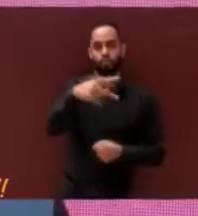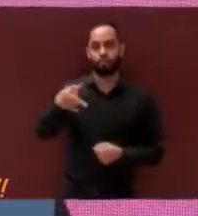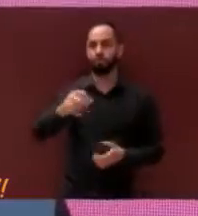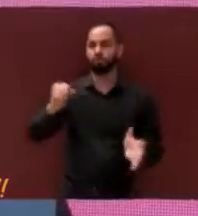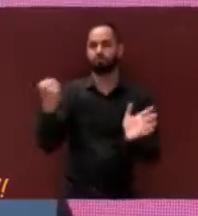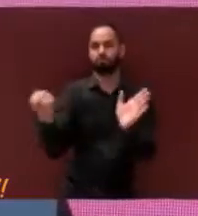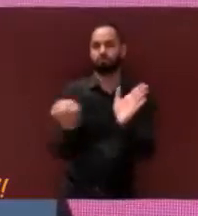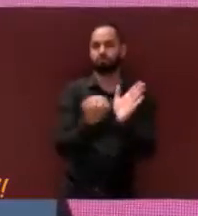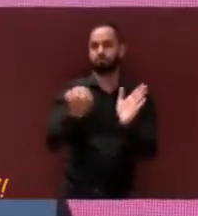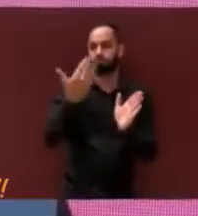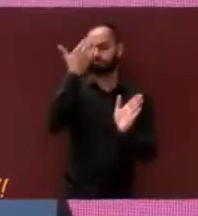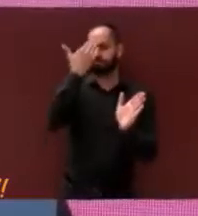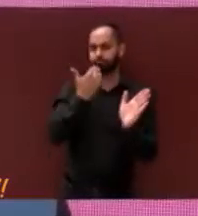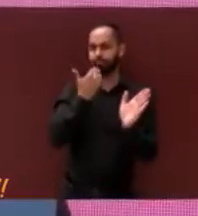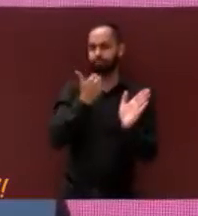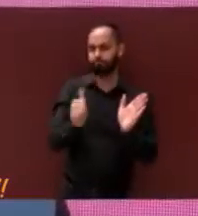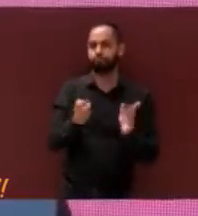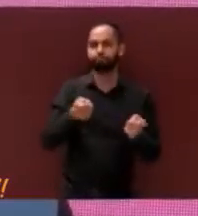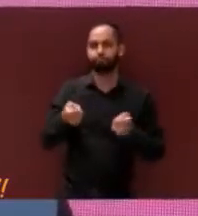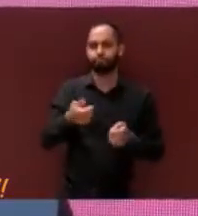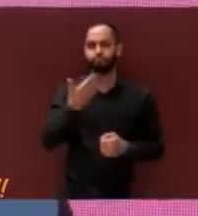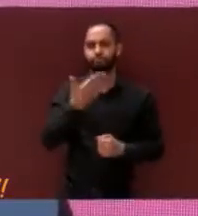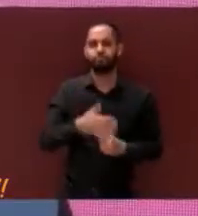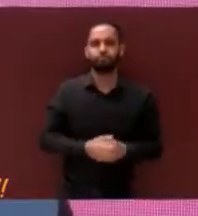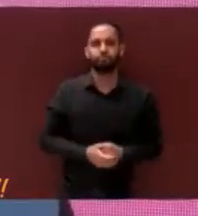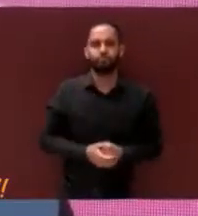emblemático de esta gestión.